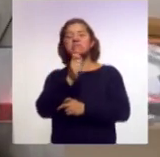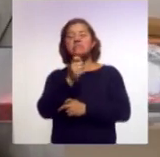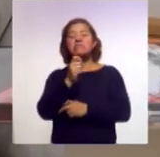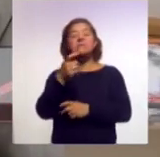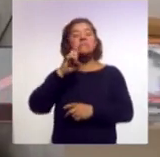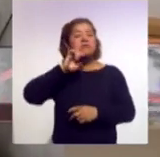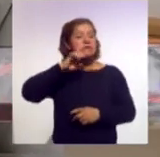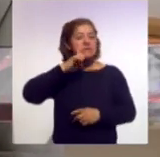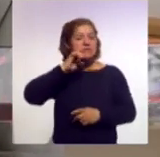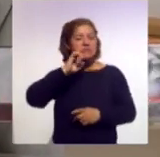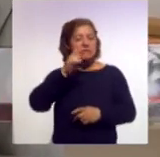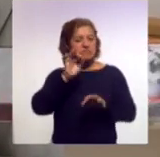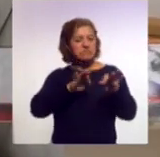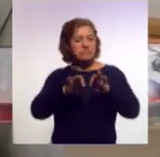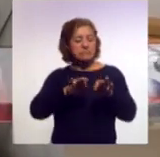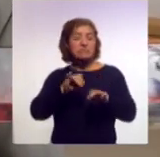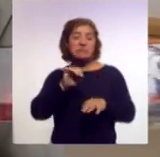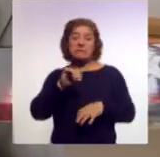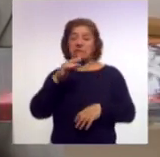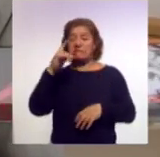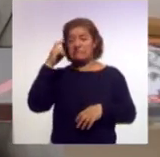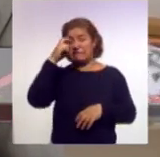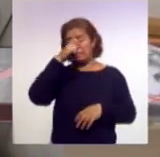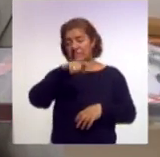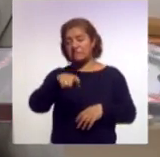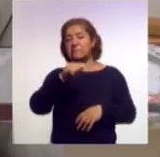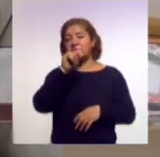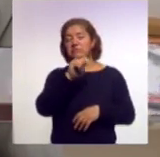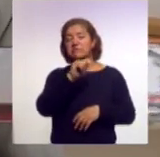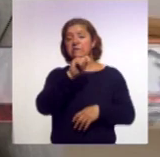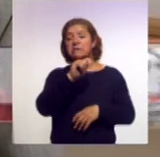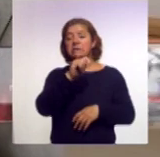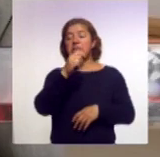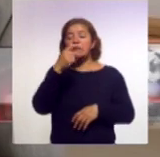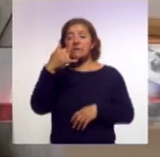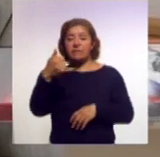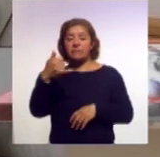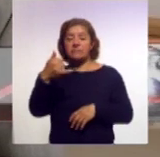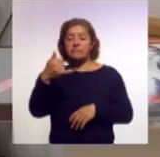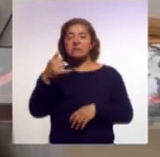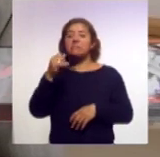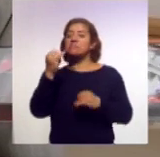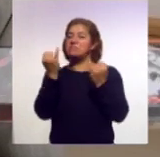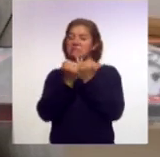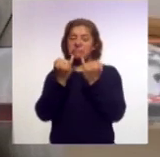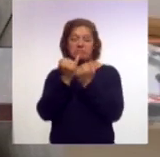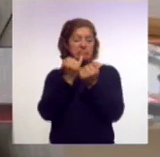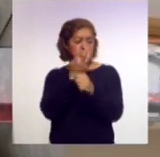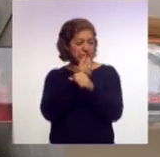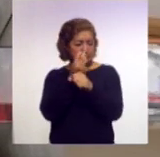insisto, como prioridad tripla. De Pellanco también se está actualizando el